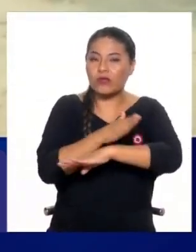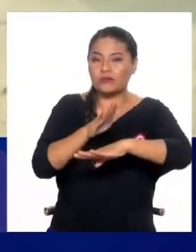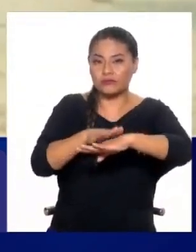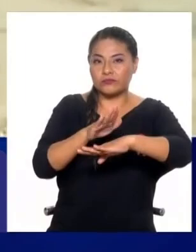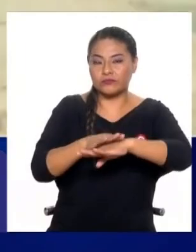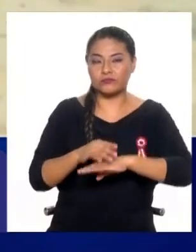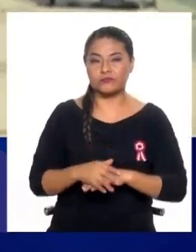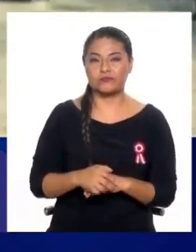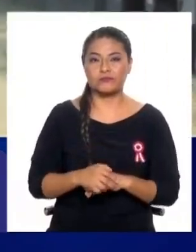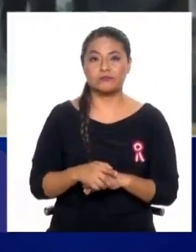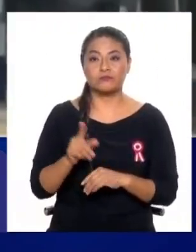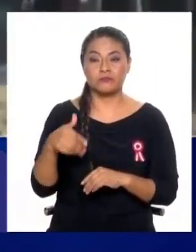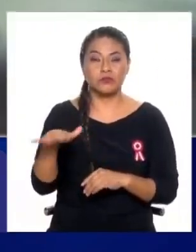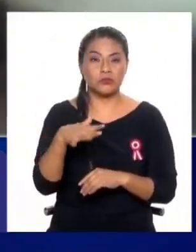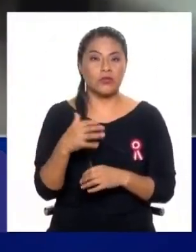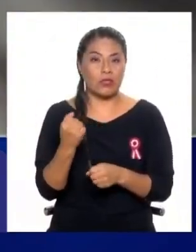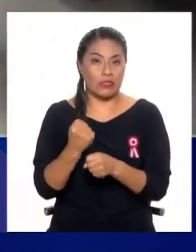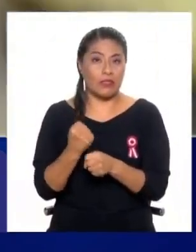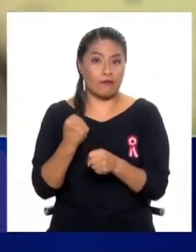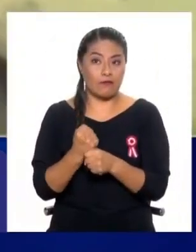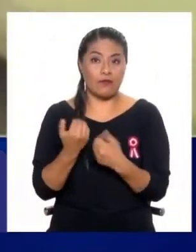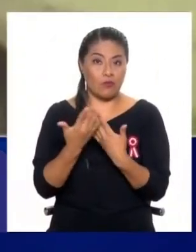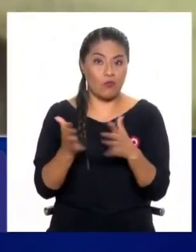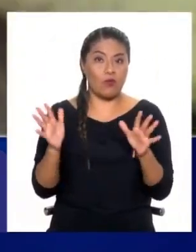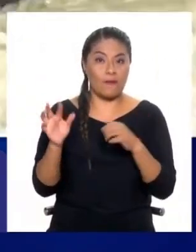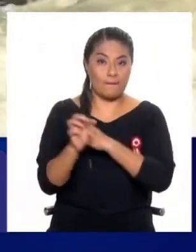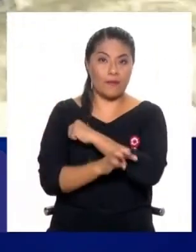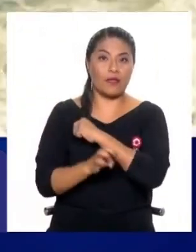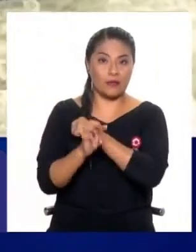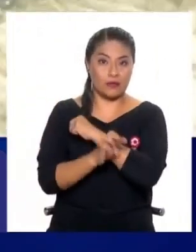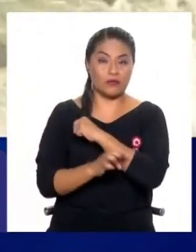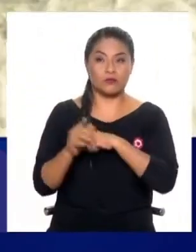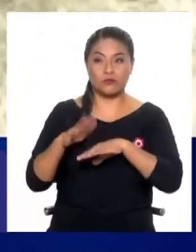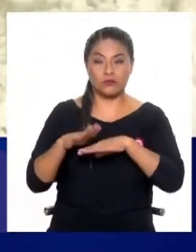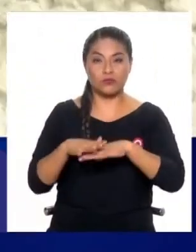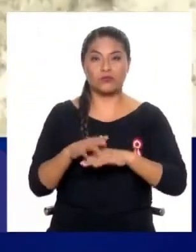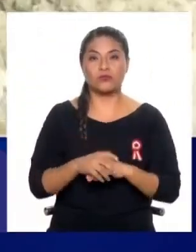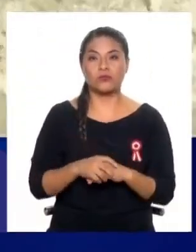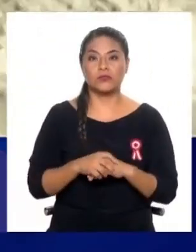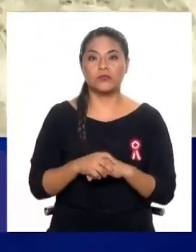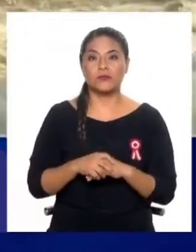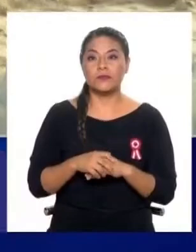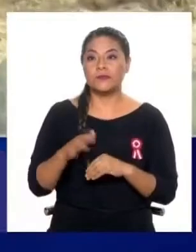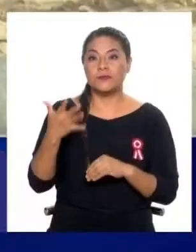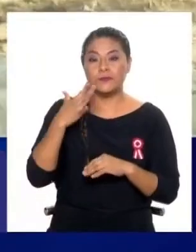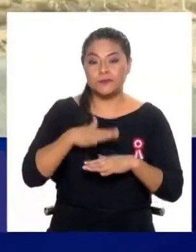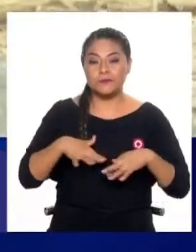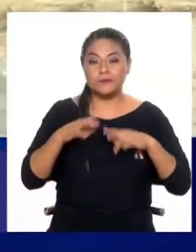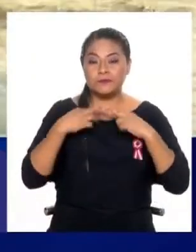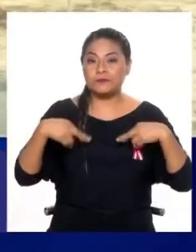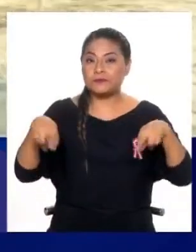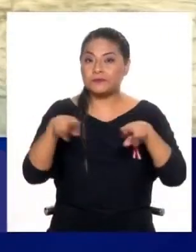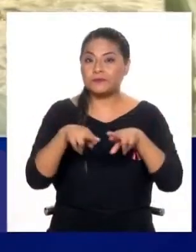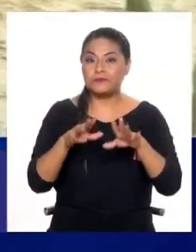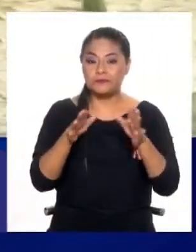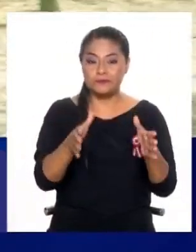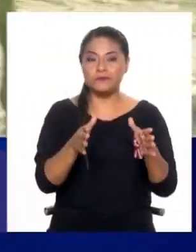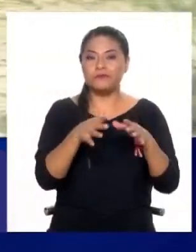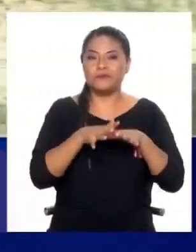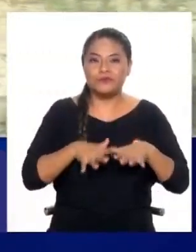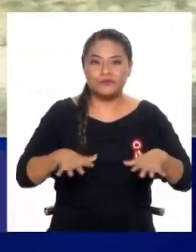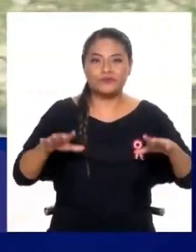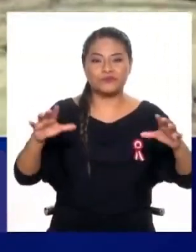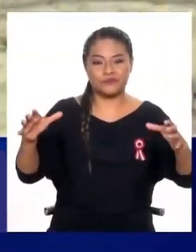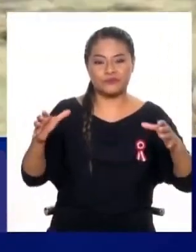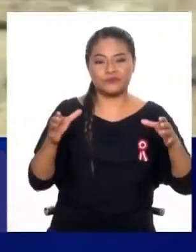Es decir, trabajar como se trabaja en muchos países, no por distrito, no por región, sino por cuenca hidrográfica.